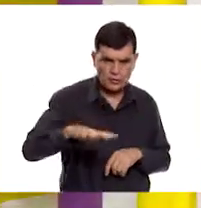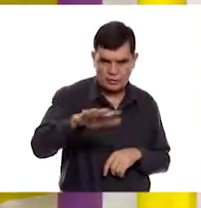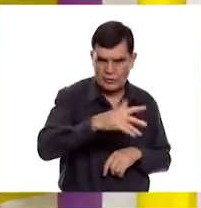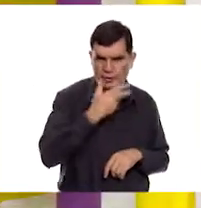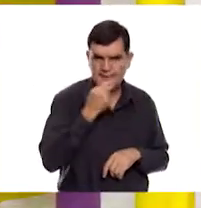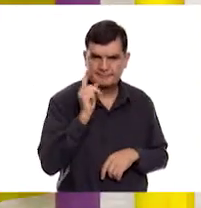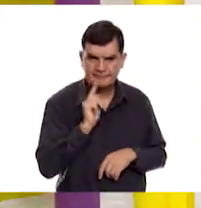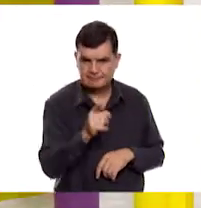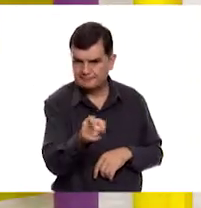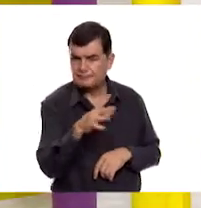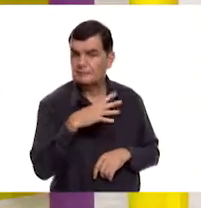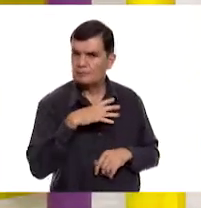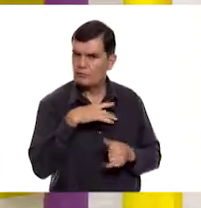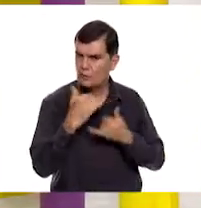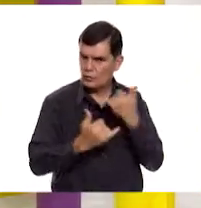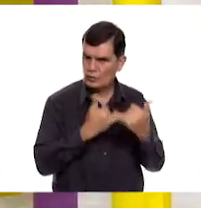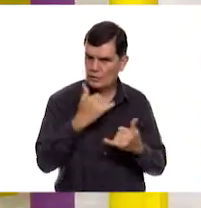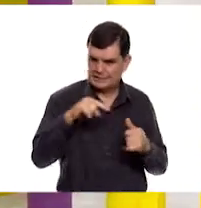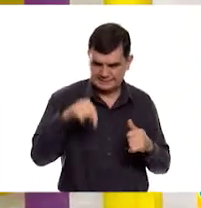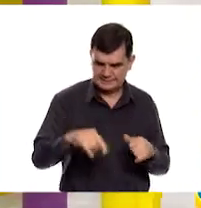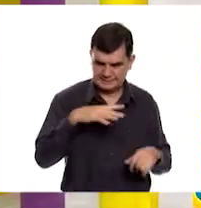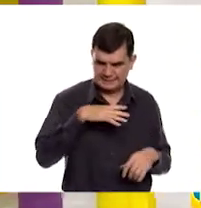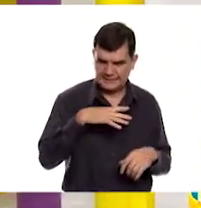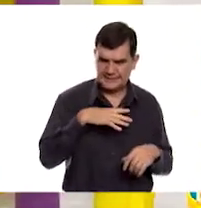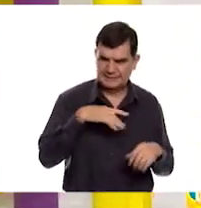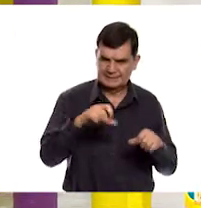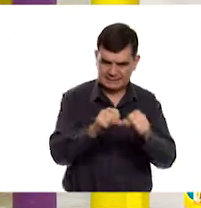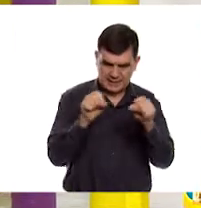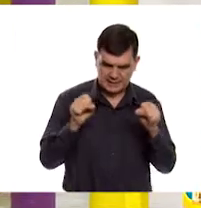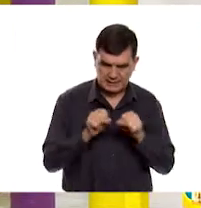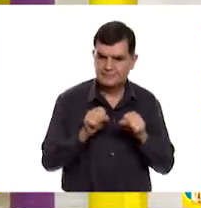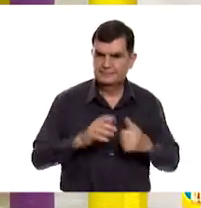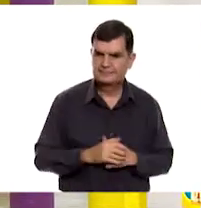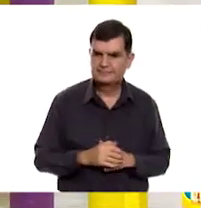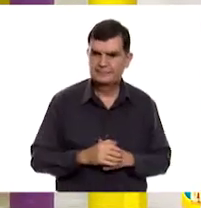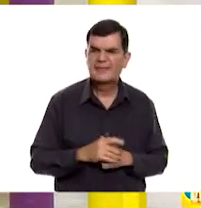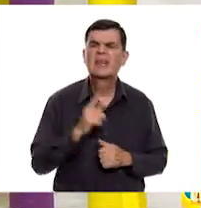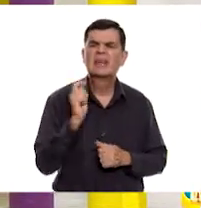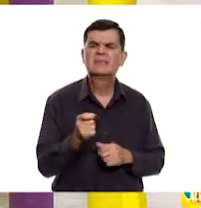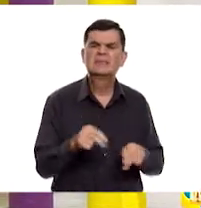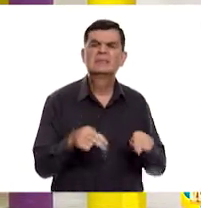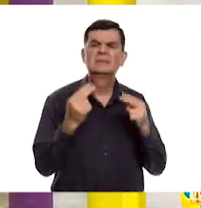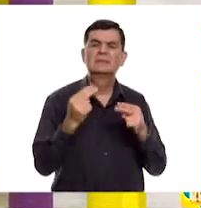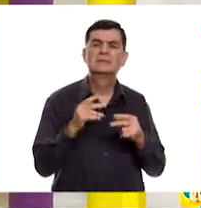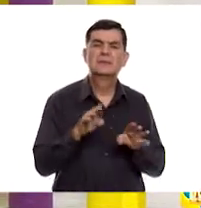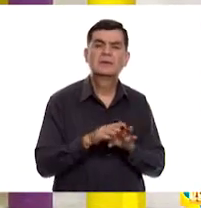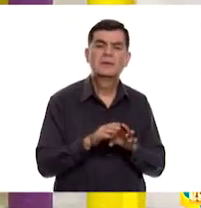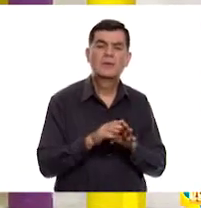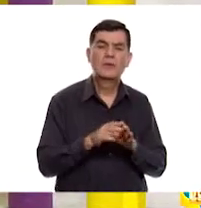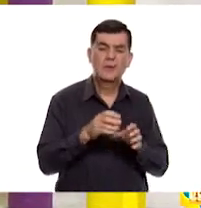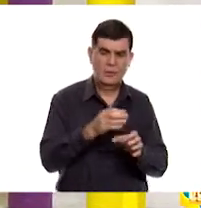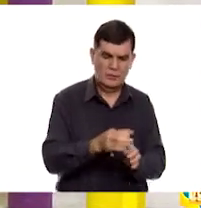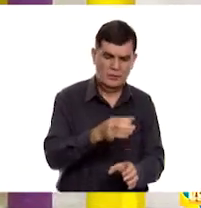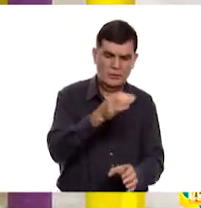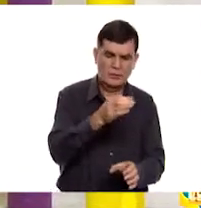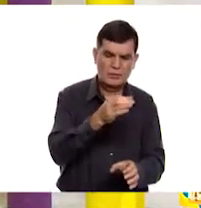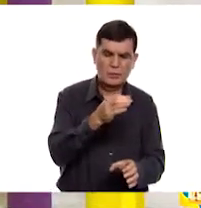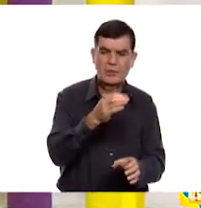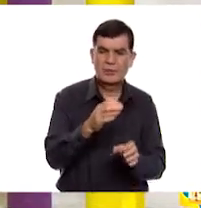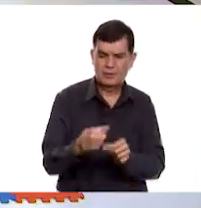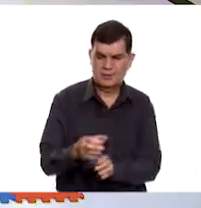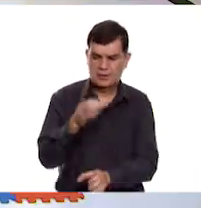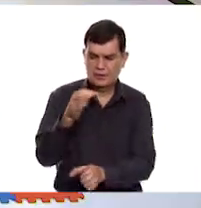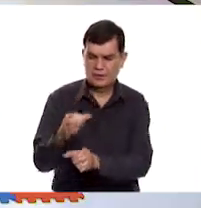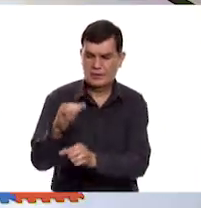Pongan mucha atención porque ese juego lo tenemos aquí en nuestro salón. Y se trata del juego de botellas culturales.